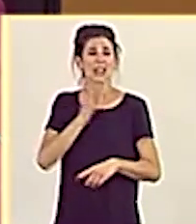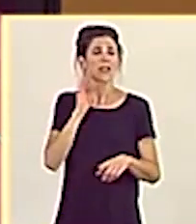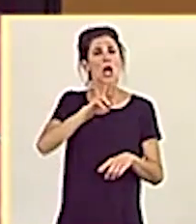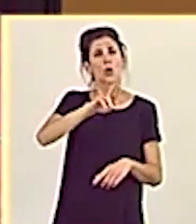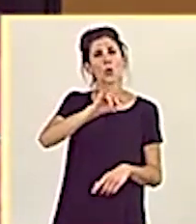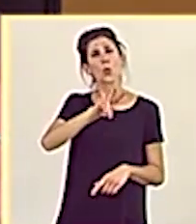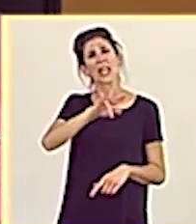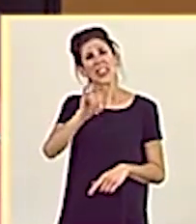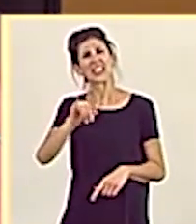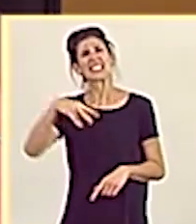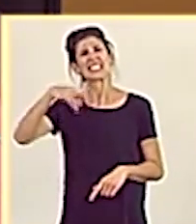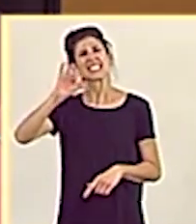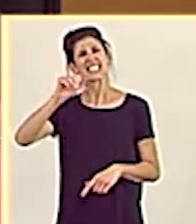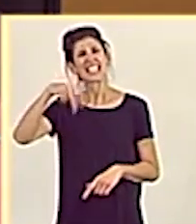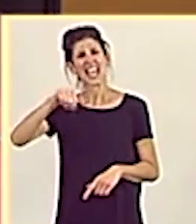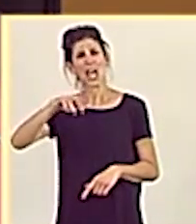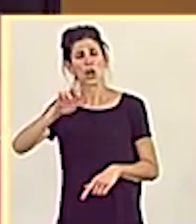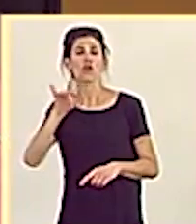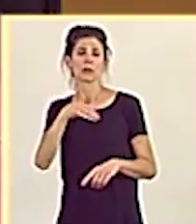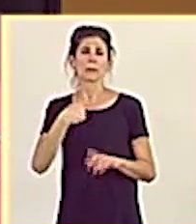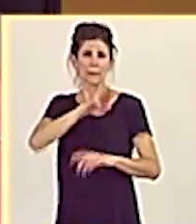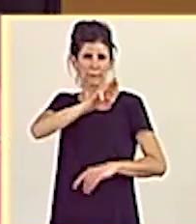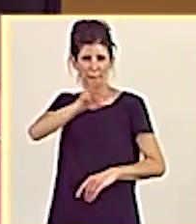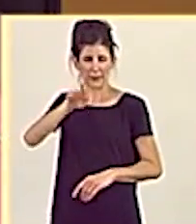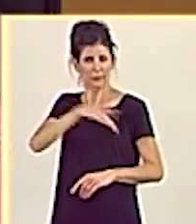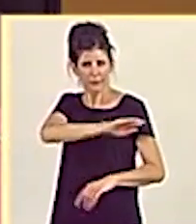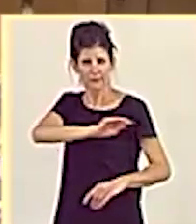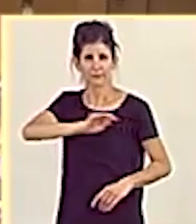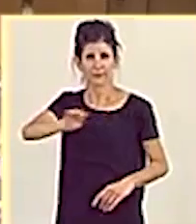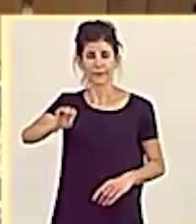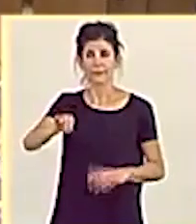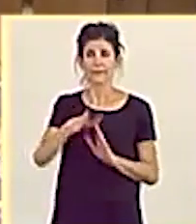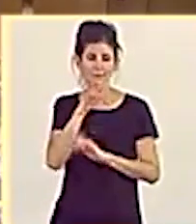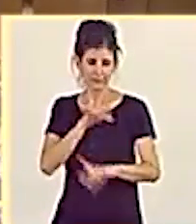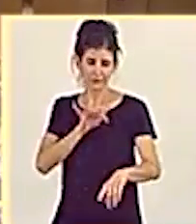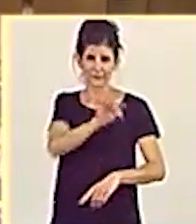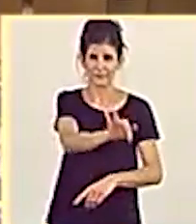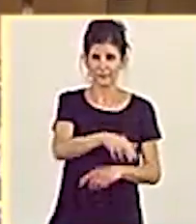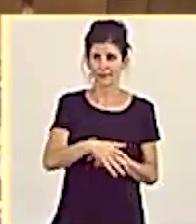Sillero Bernal, del Grupo Parlamentario Popular. La palabra es.